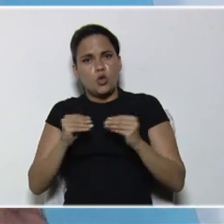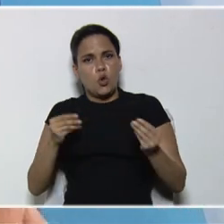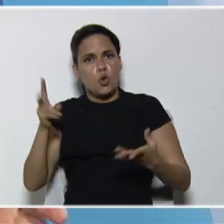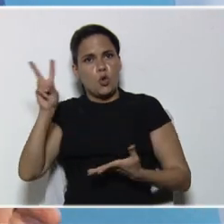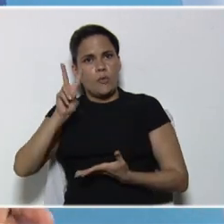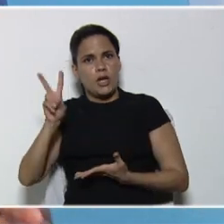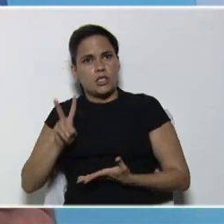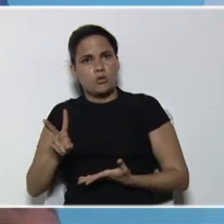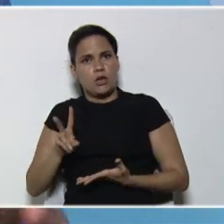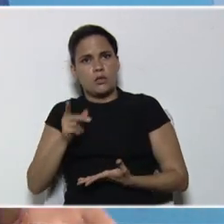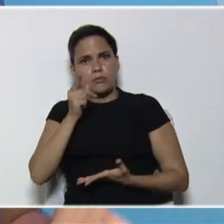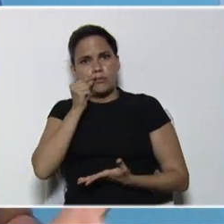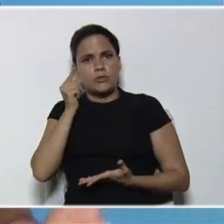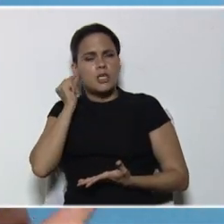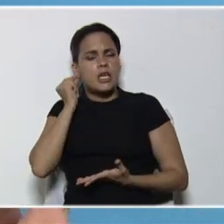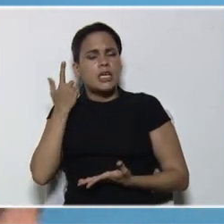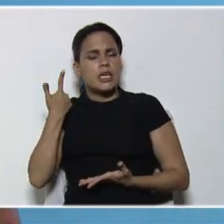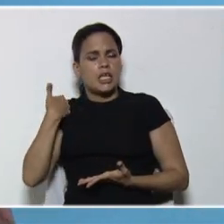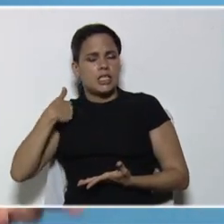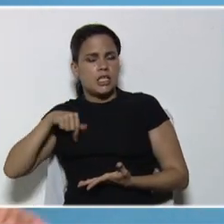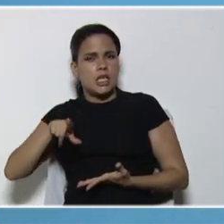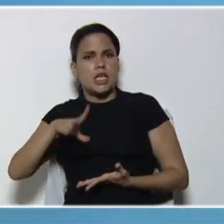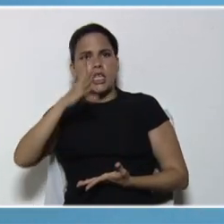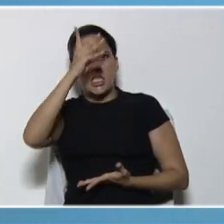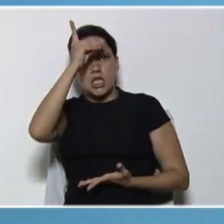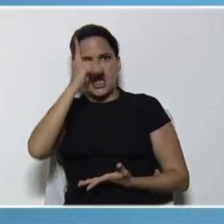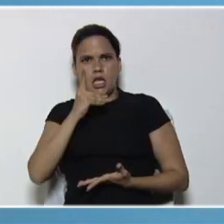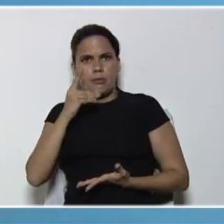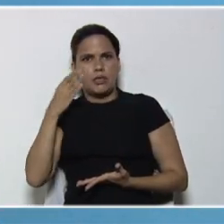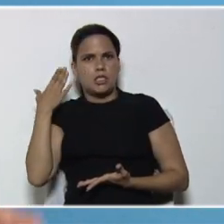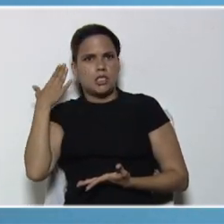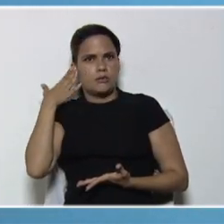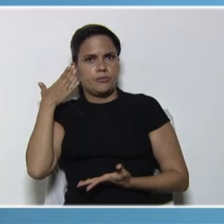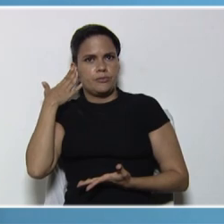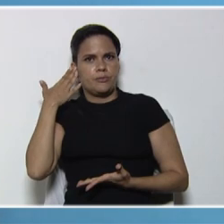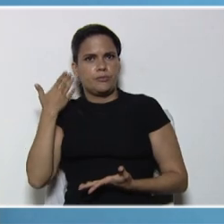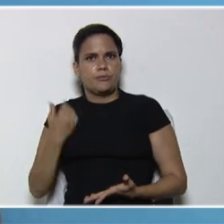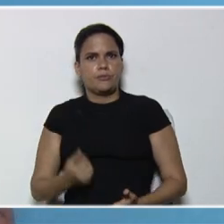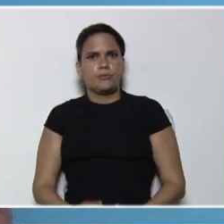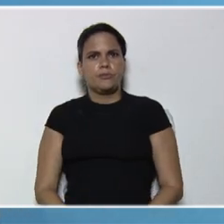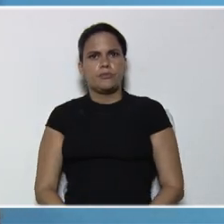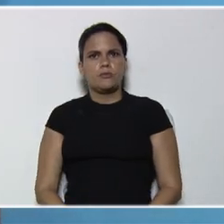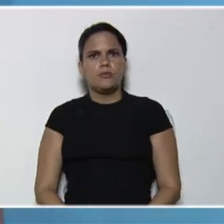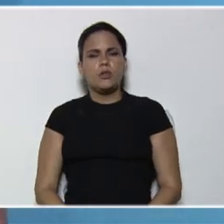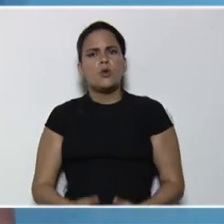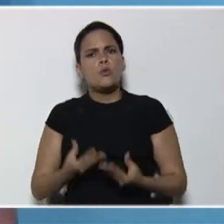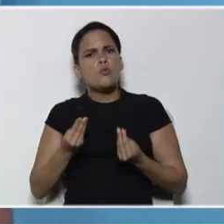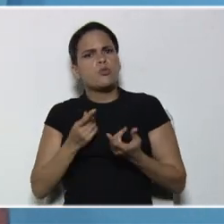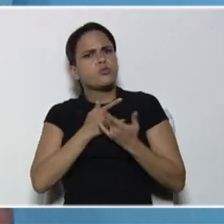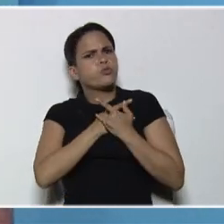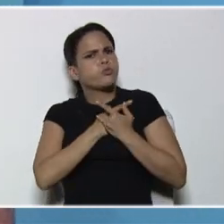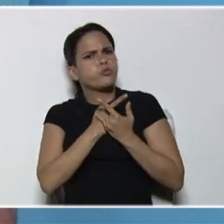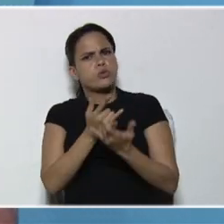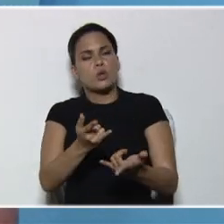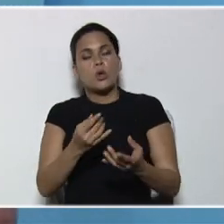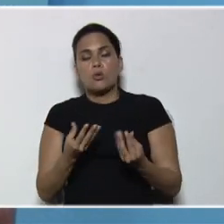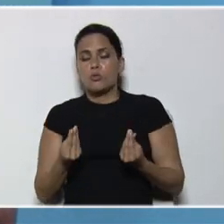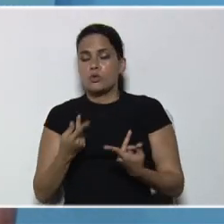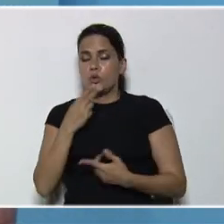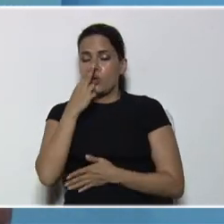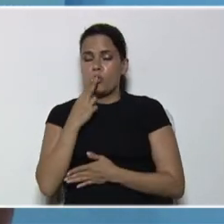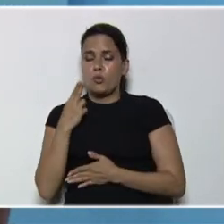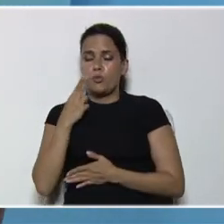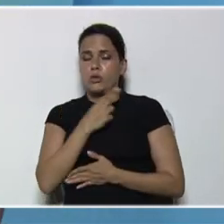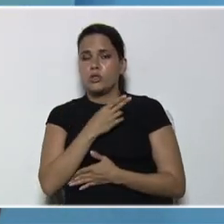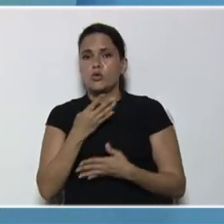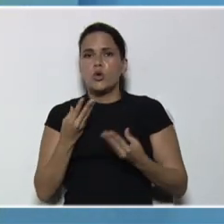venezolanos, y venezolanas, que tengan necesidades educativas, especiales, y o discapacidad, con mucho amor, con mucho compromiso, y